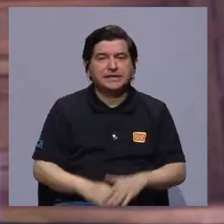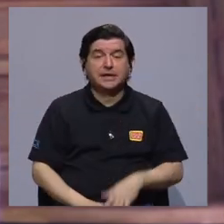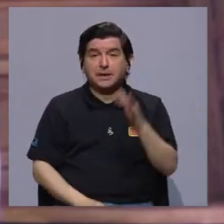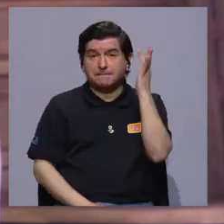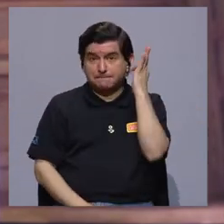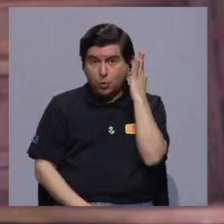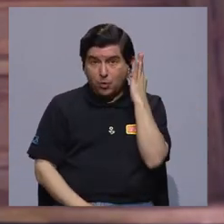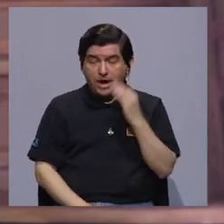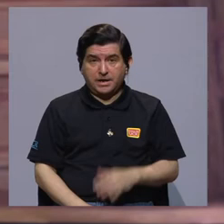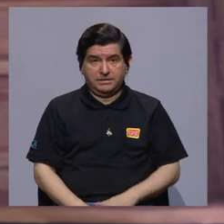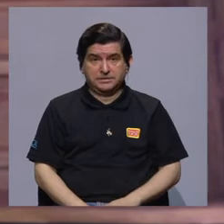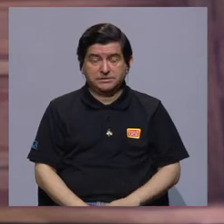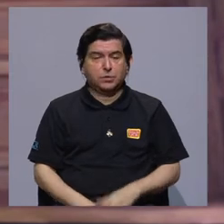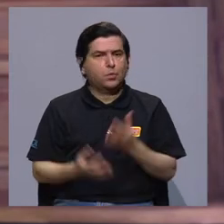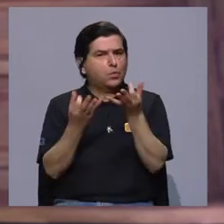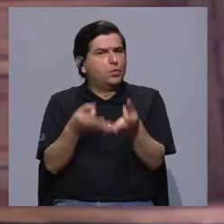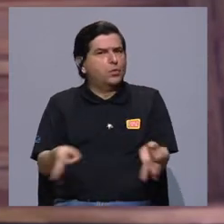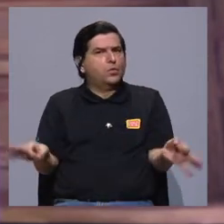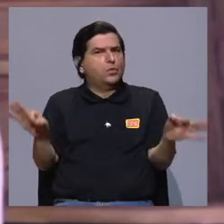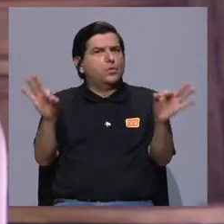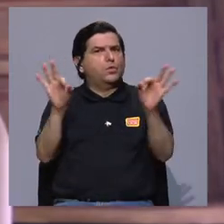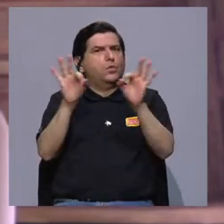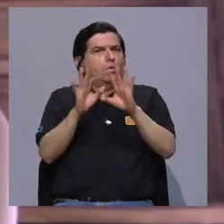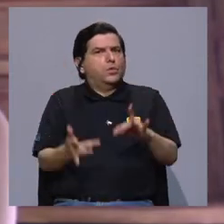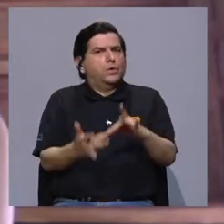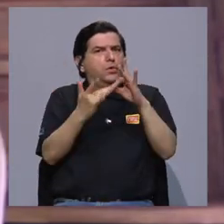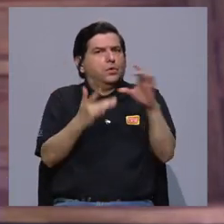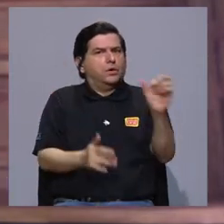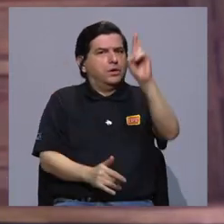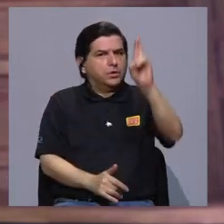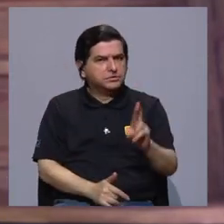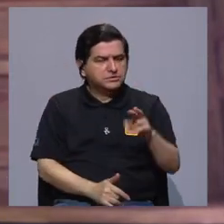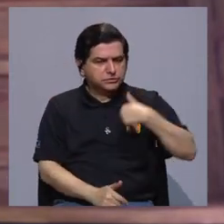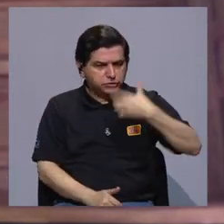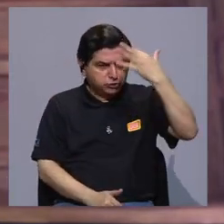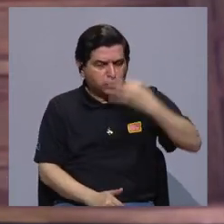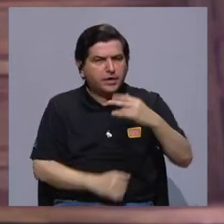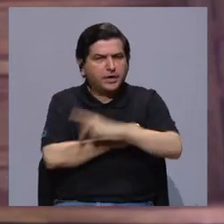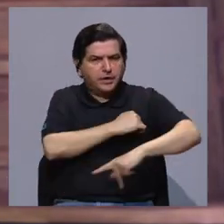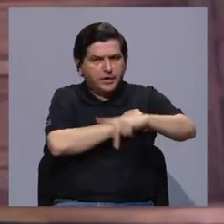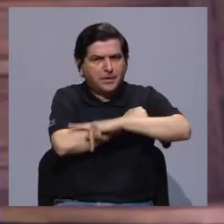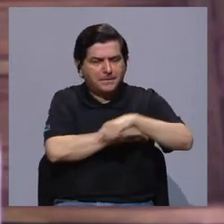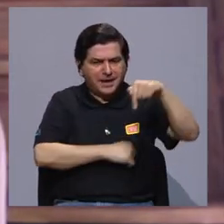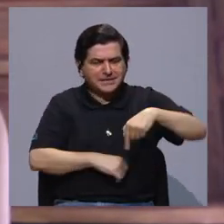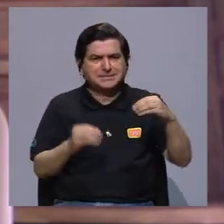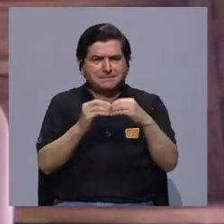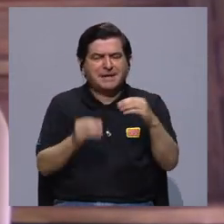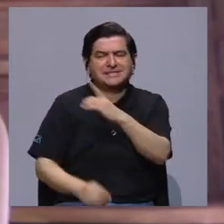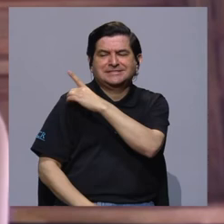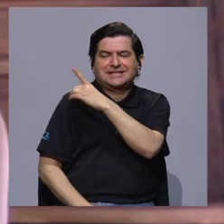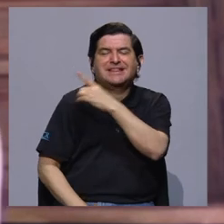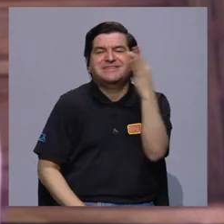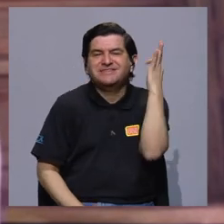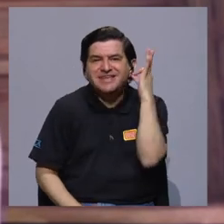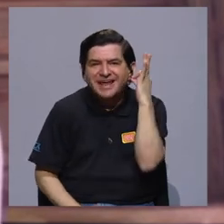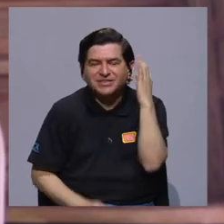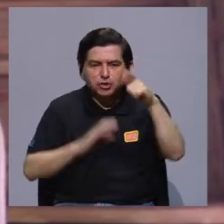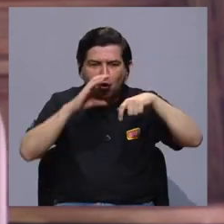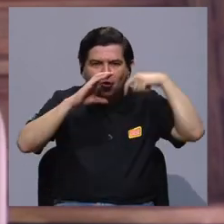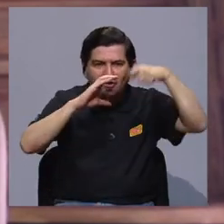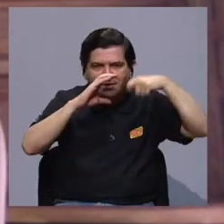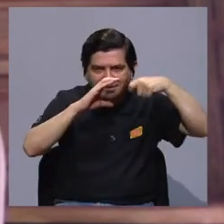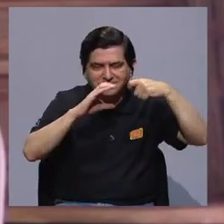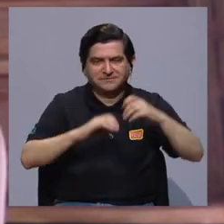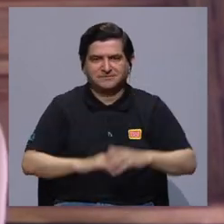cine realizado por mujeres es súper importante, sobre todo en Costa Rica. Yo creo que es de los países donde hay más directoras